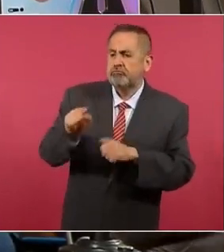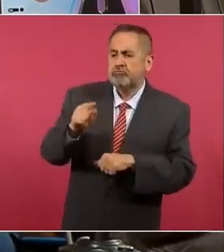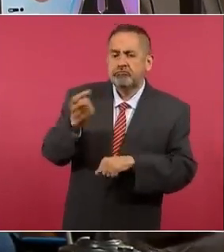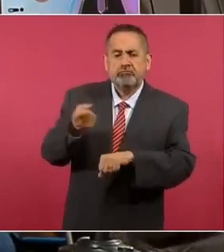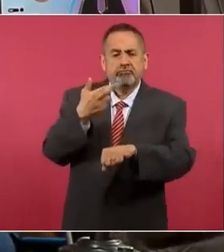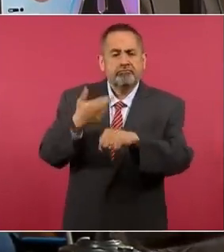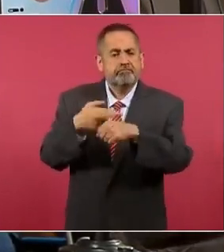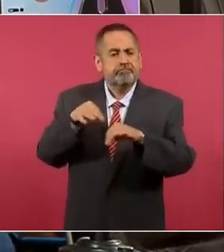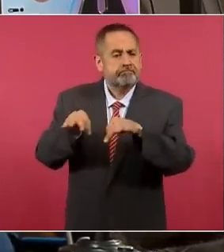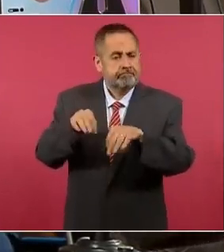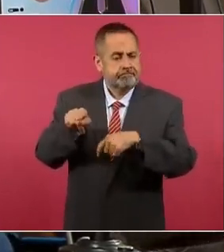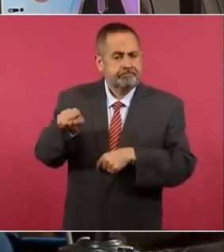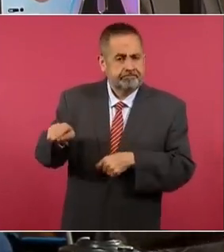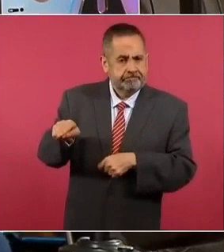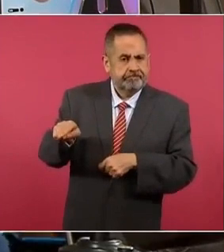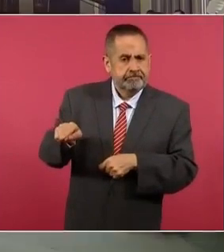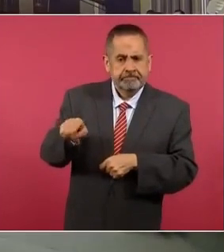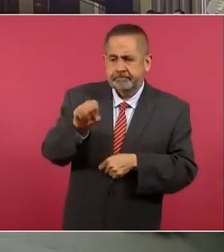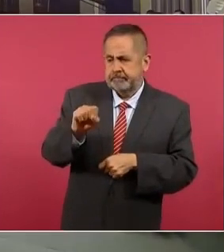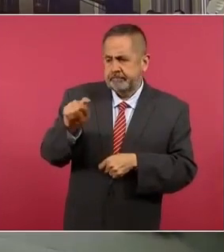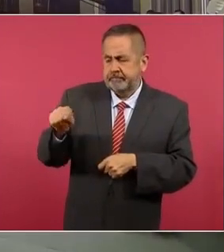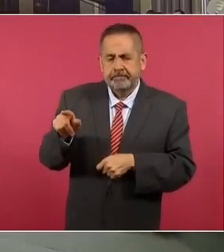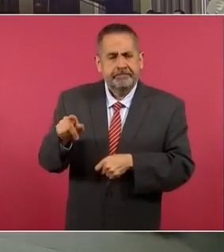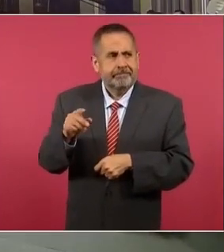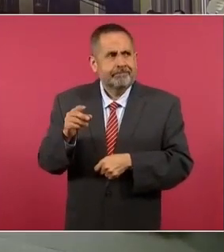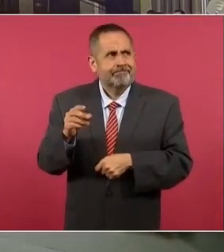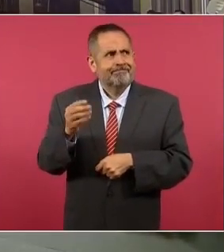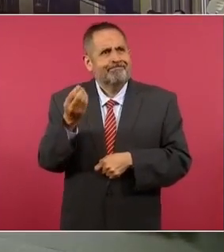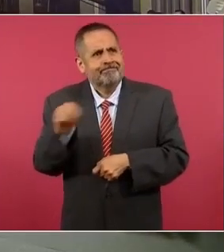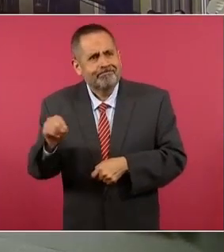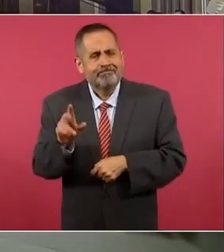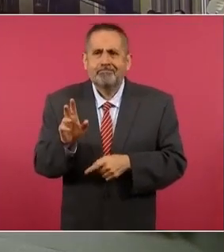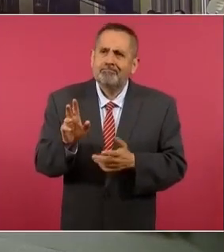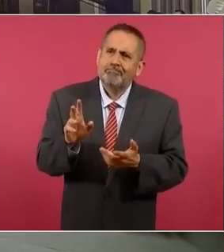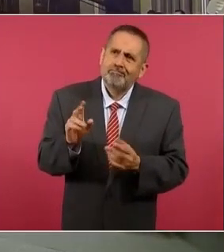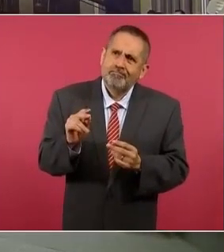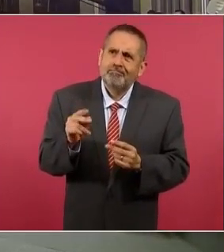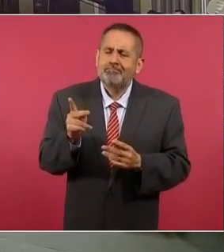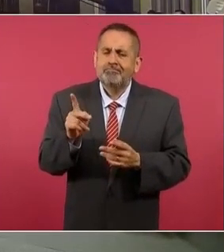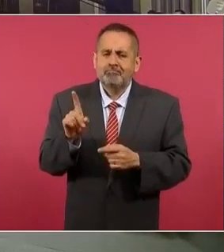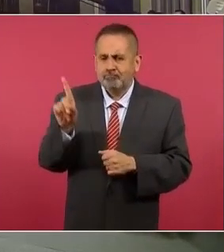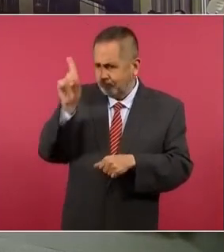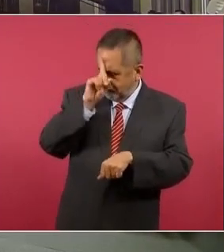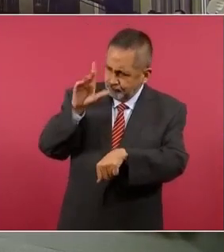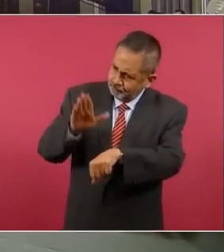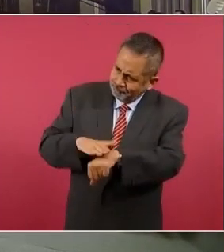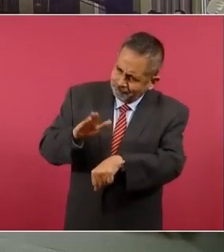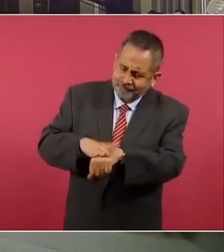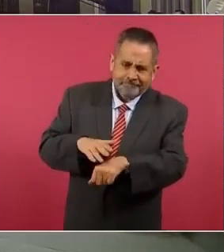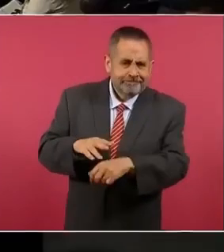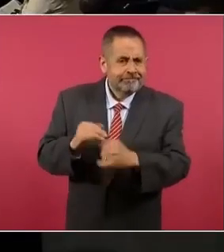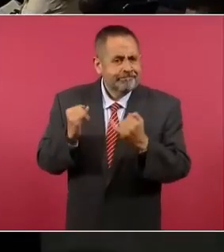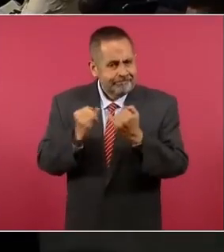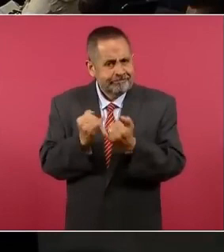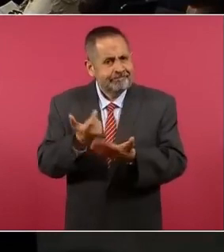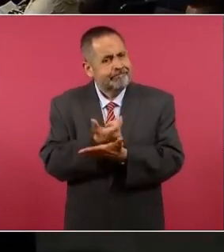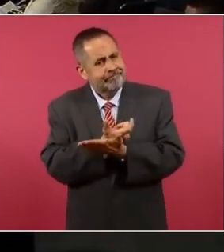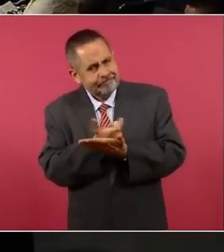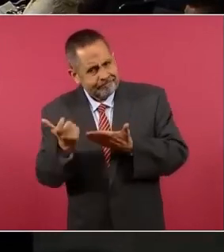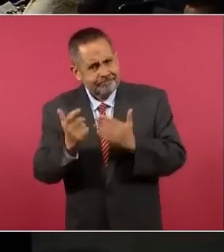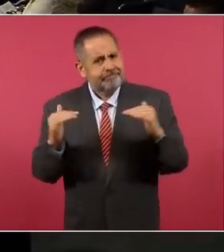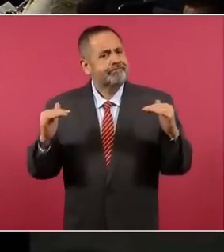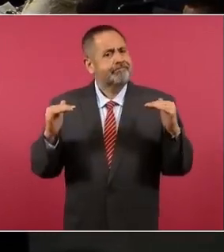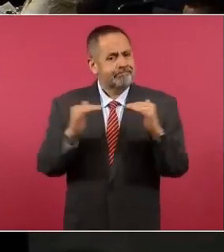una, pues si no una obligatoriedad, pero sí una recomendación de que se igualaran los